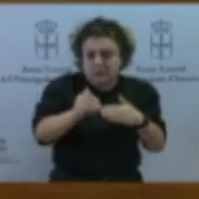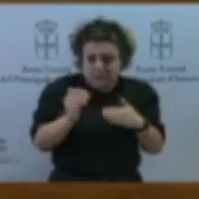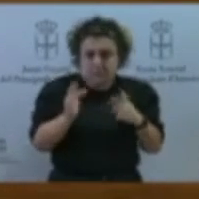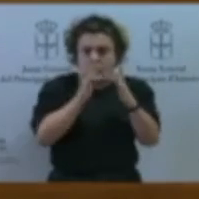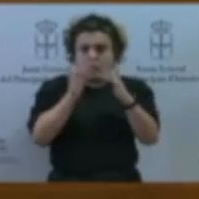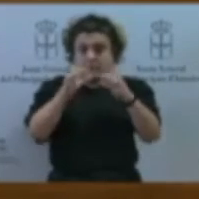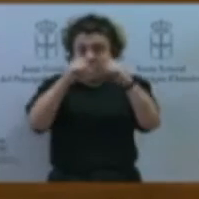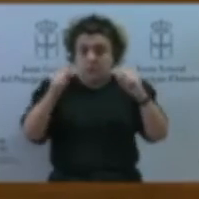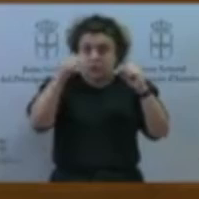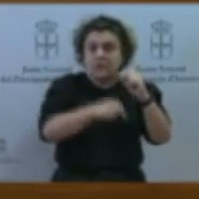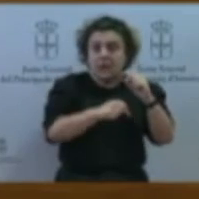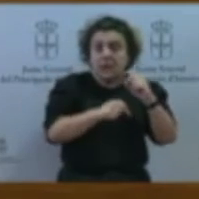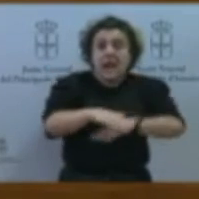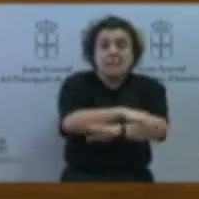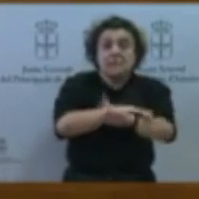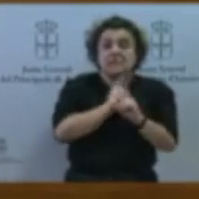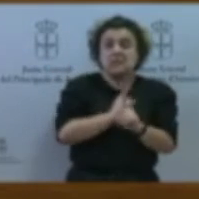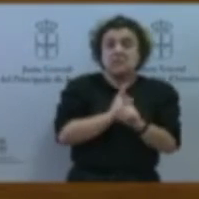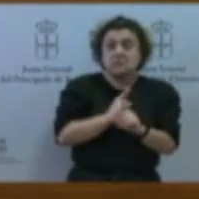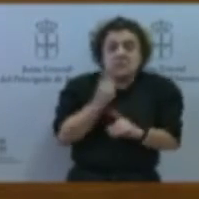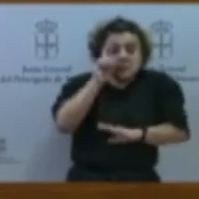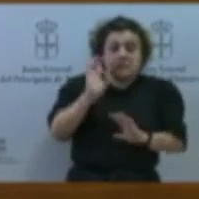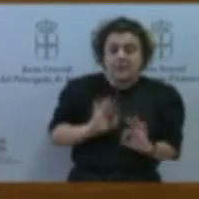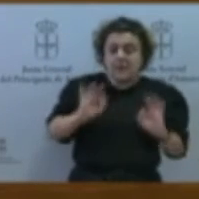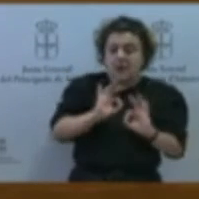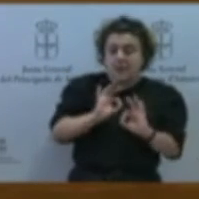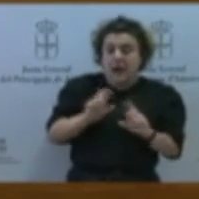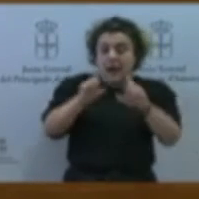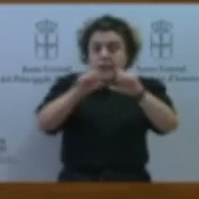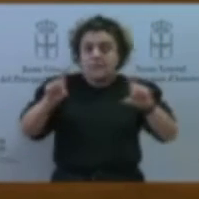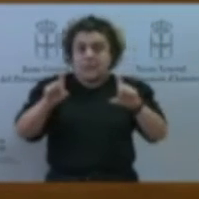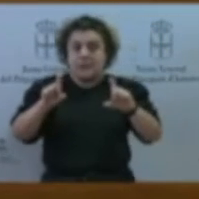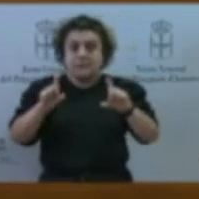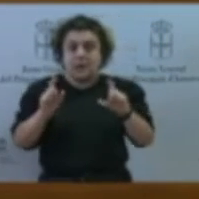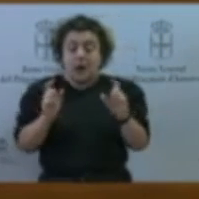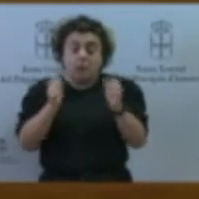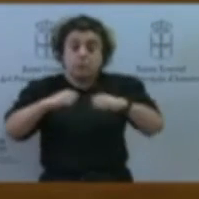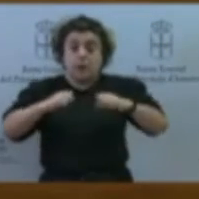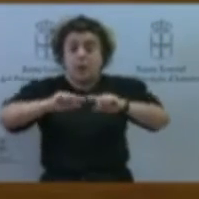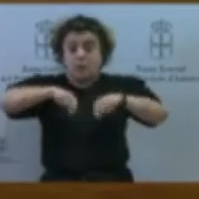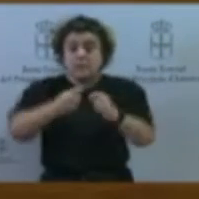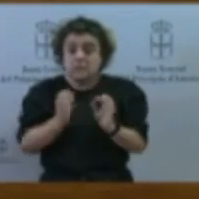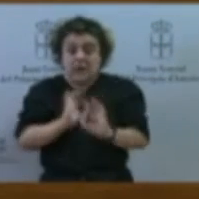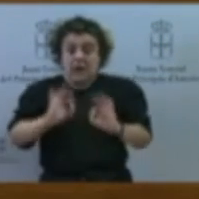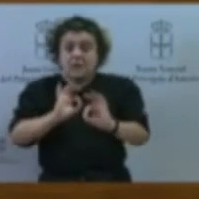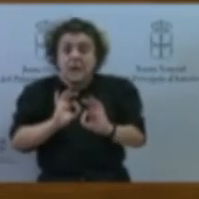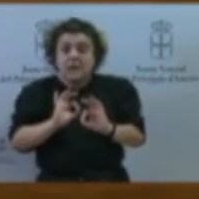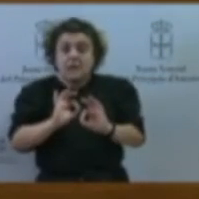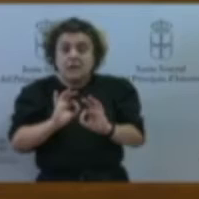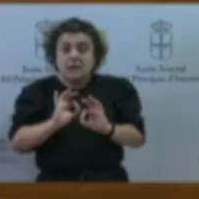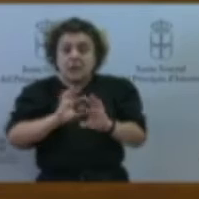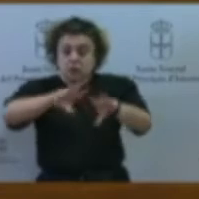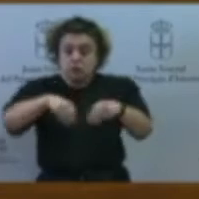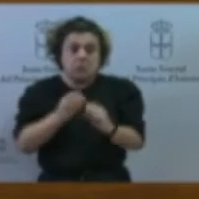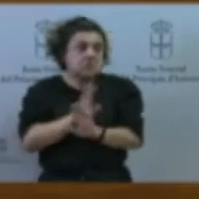nada, la empresa concesionaria no sabía nada y todo el mundo mira para otro lado. Pues nosotros sí que queremos que se investigue